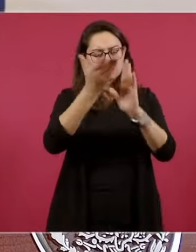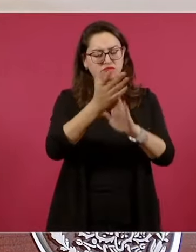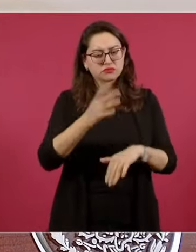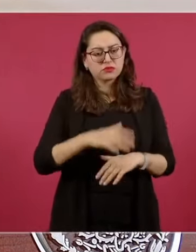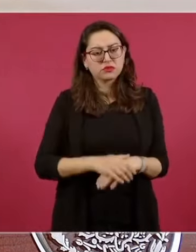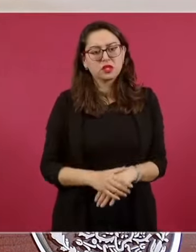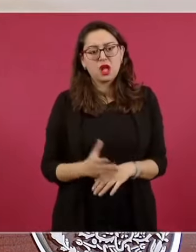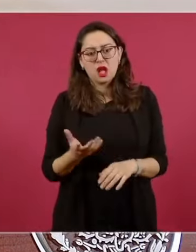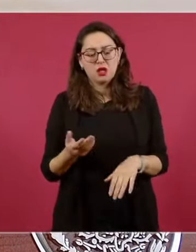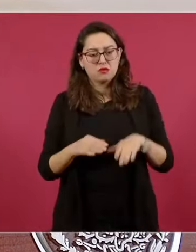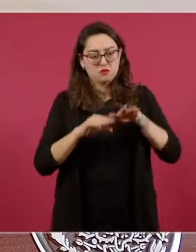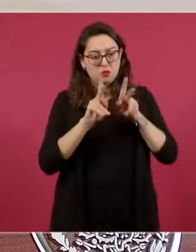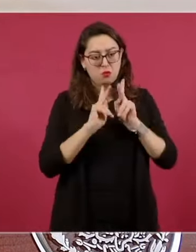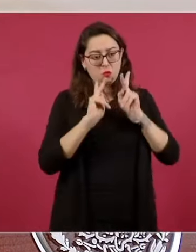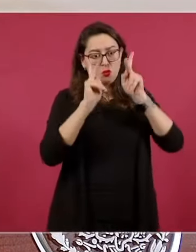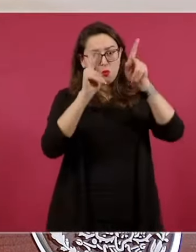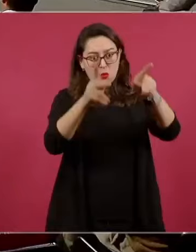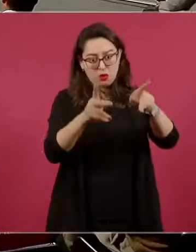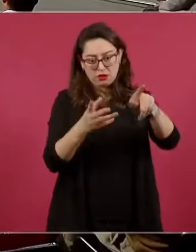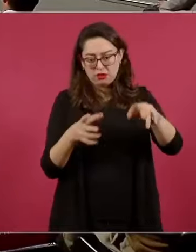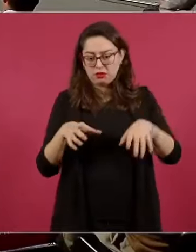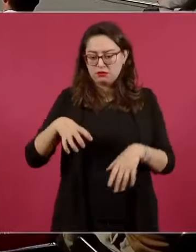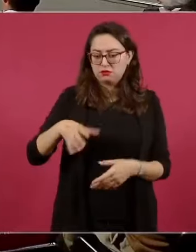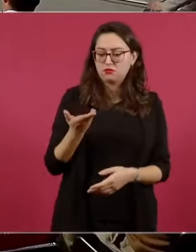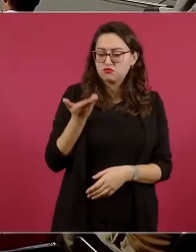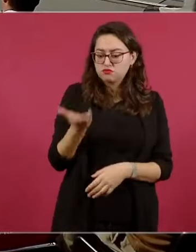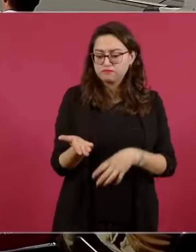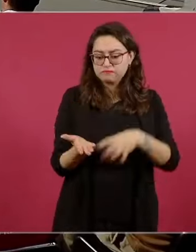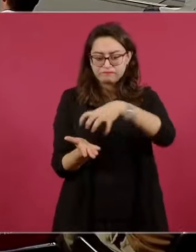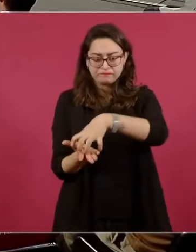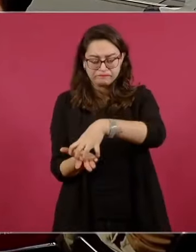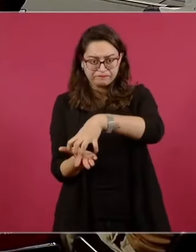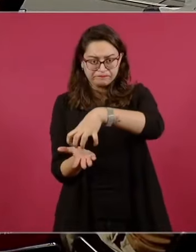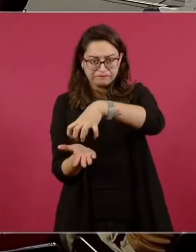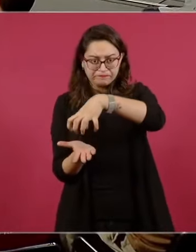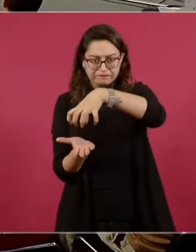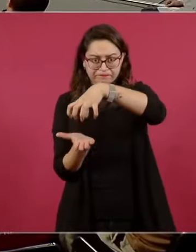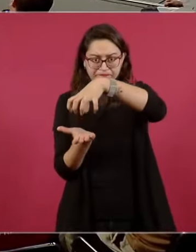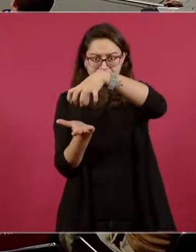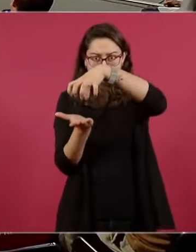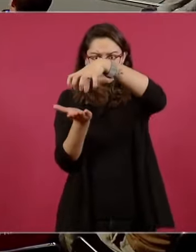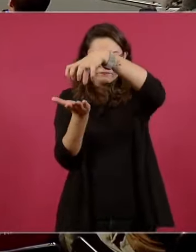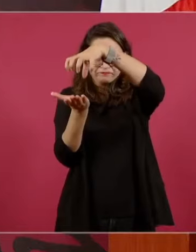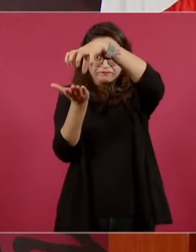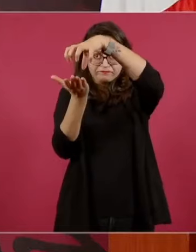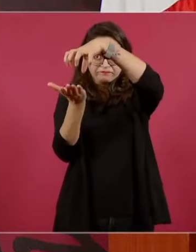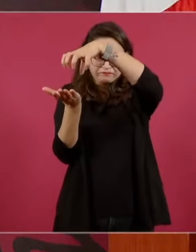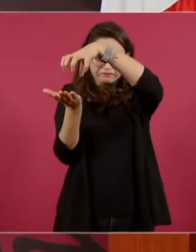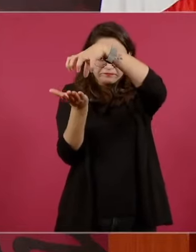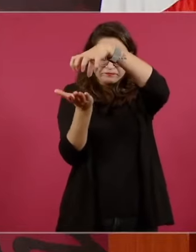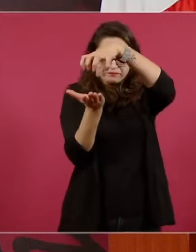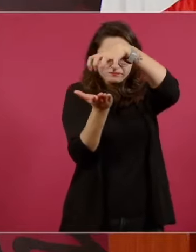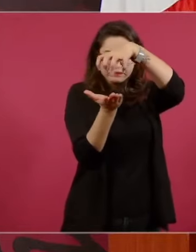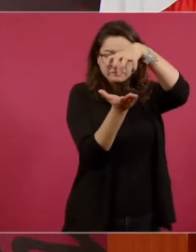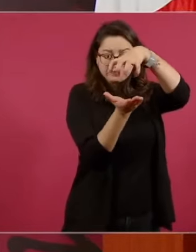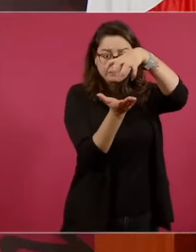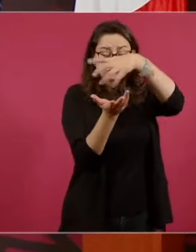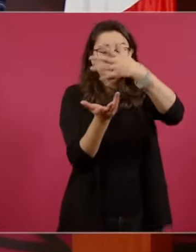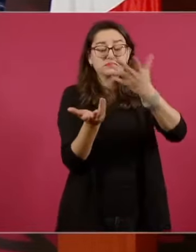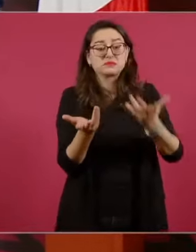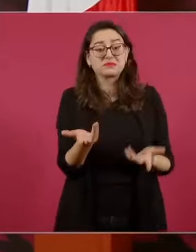con una grúa y